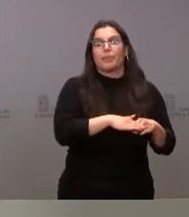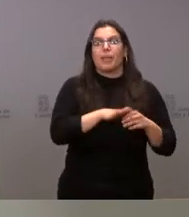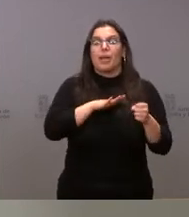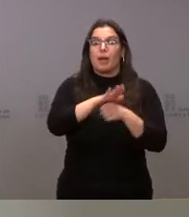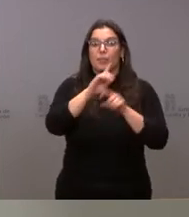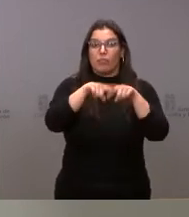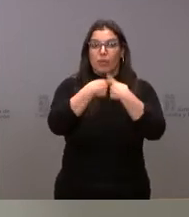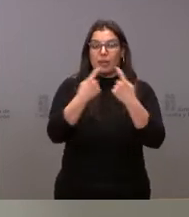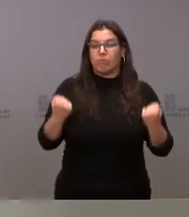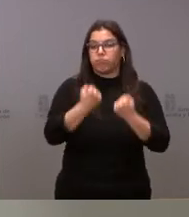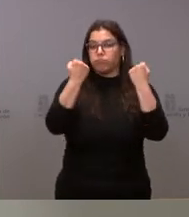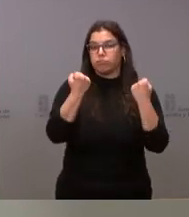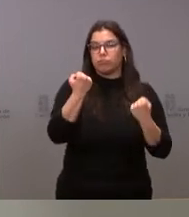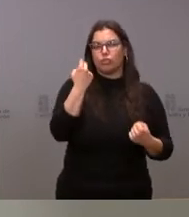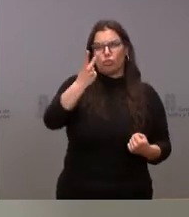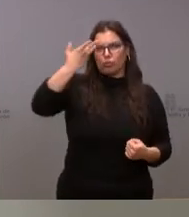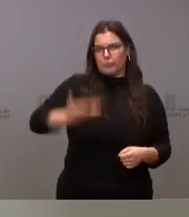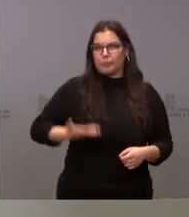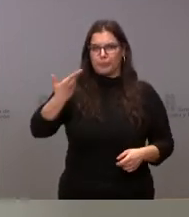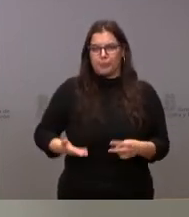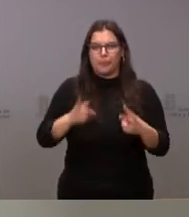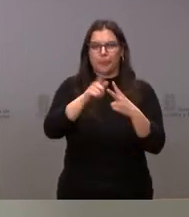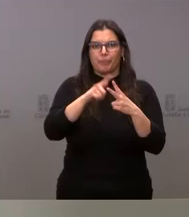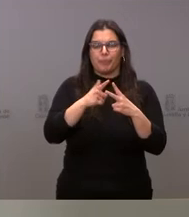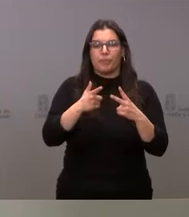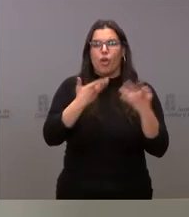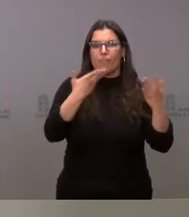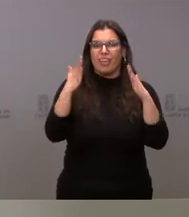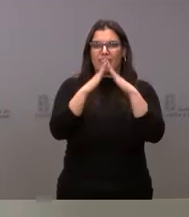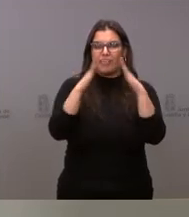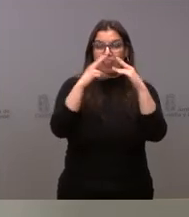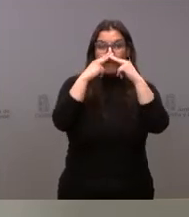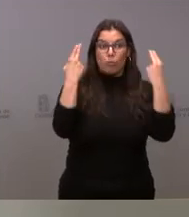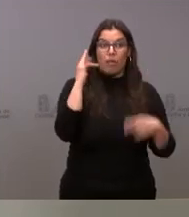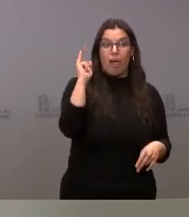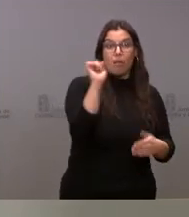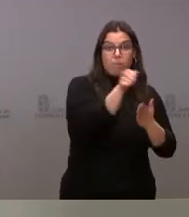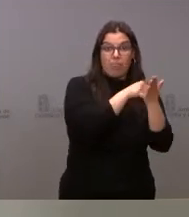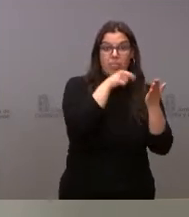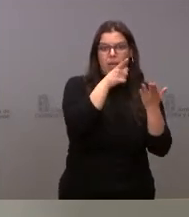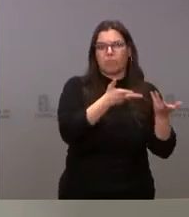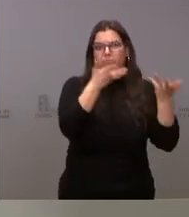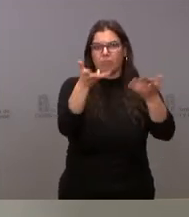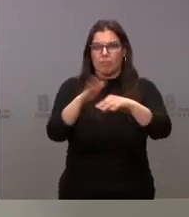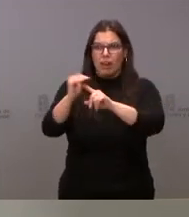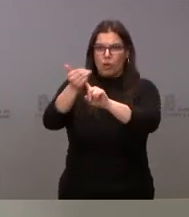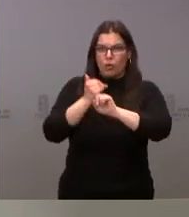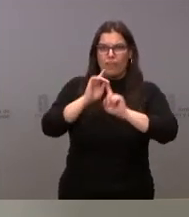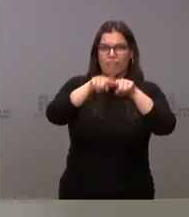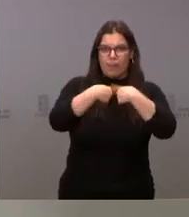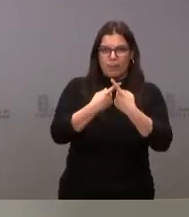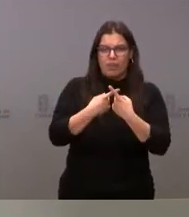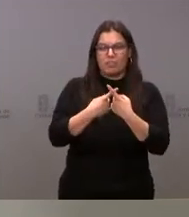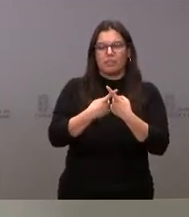las actuaciones fundamentales. Se facilitarán viviendas públicas que estén disponibles para acogimiento de familias de